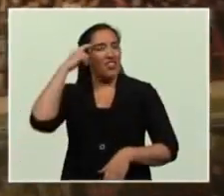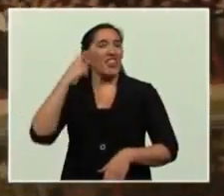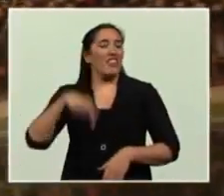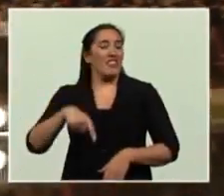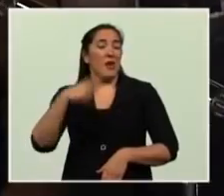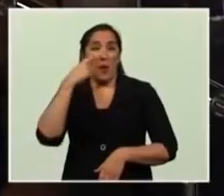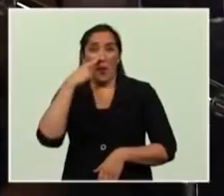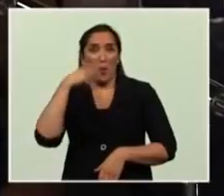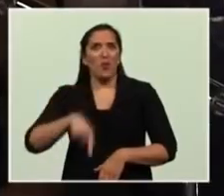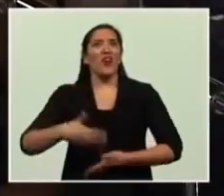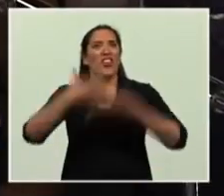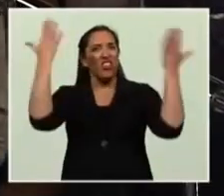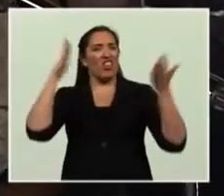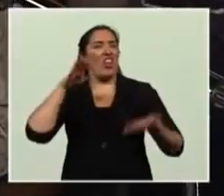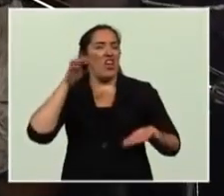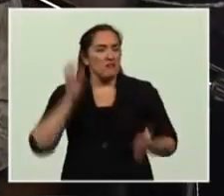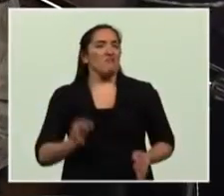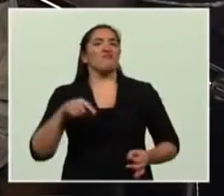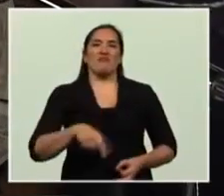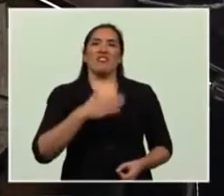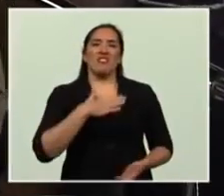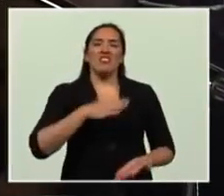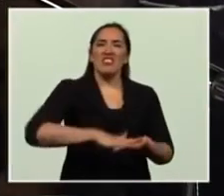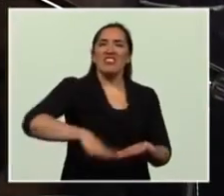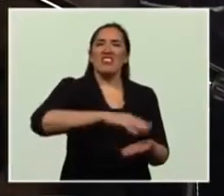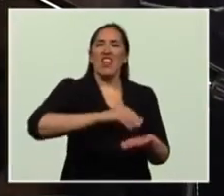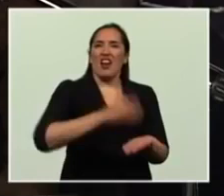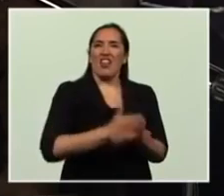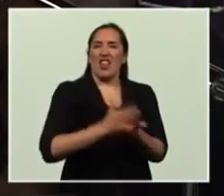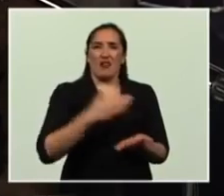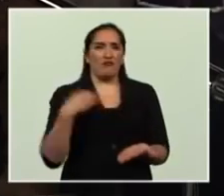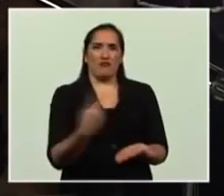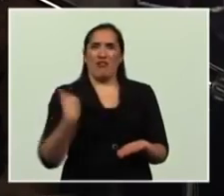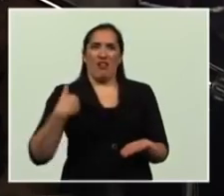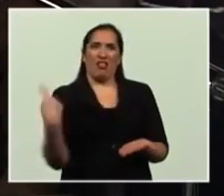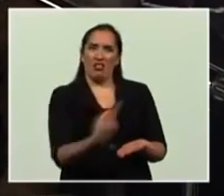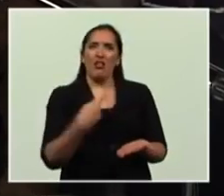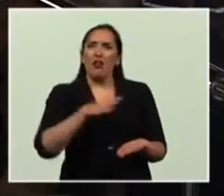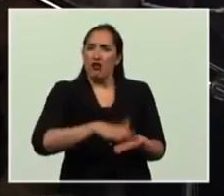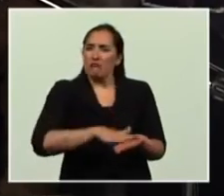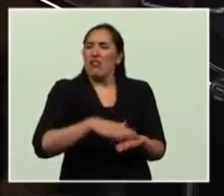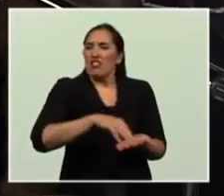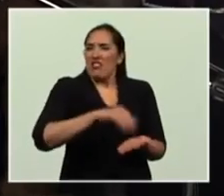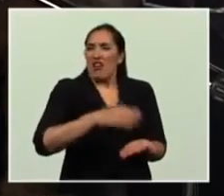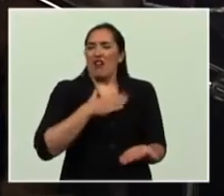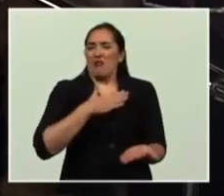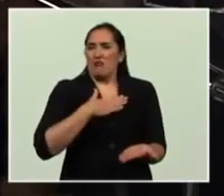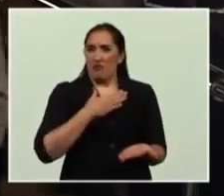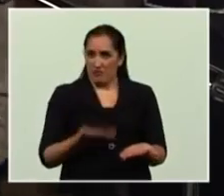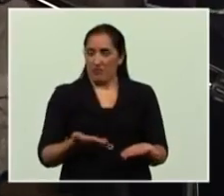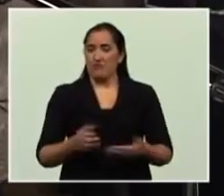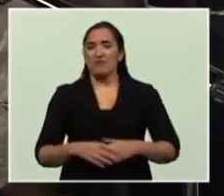reafirmación de los derechos sobre nuestras Islas Malvinas, no quiero